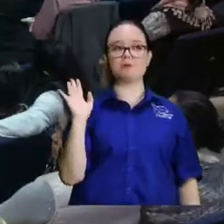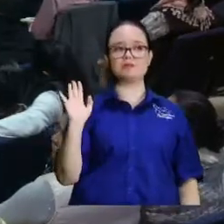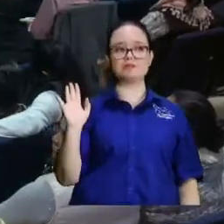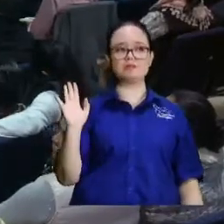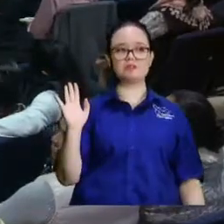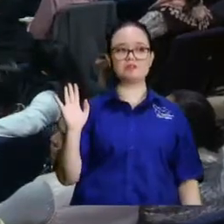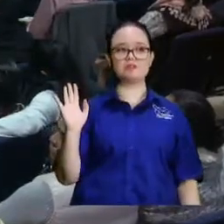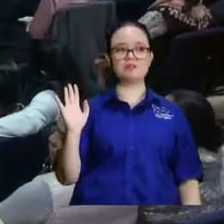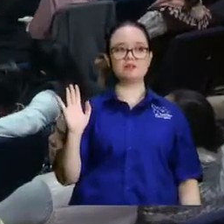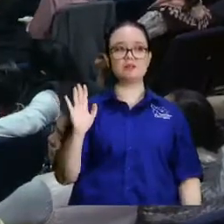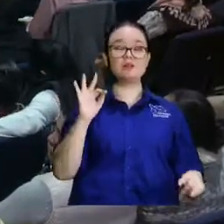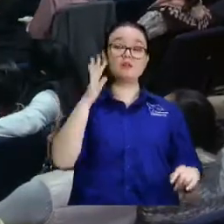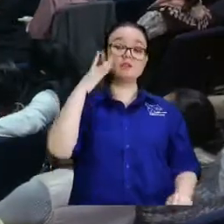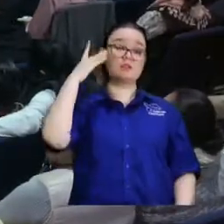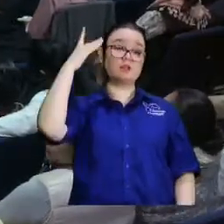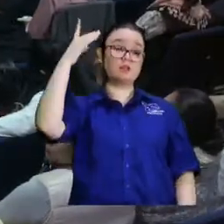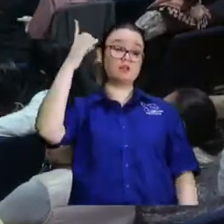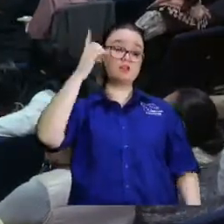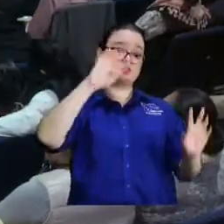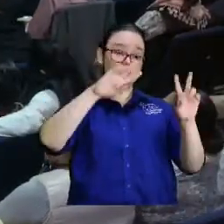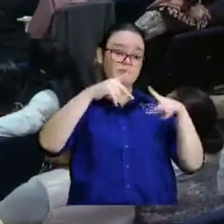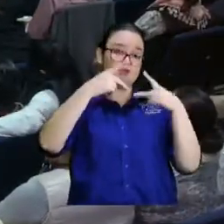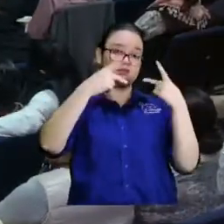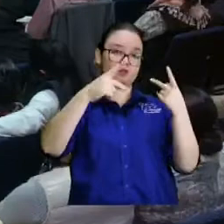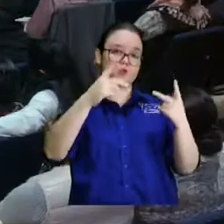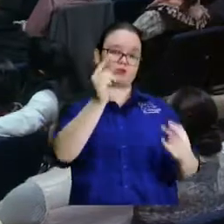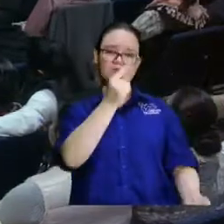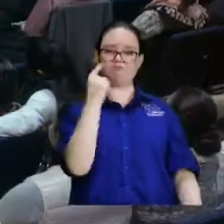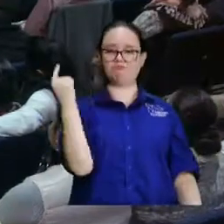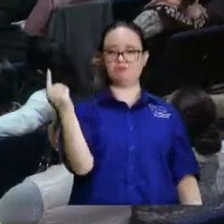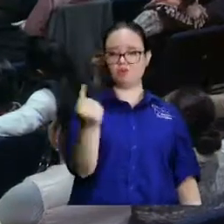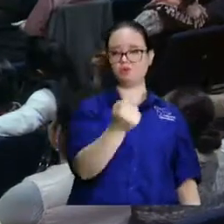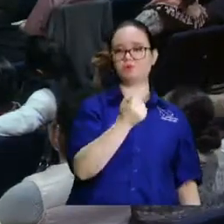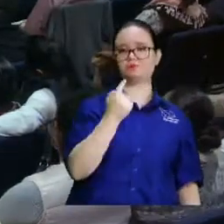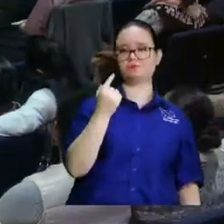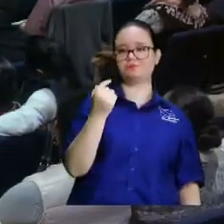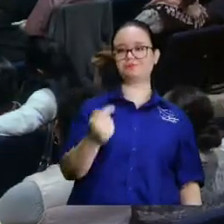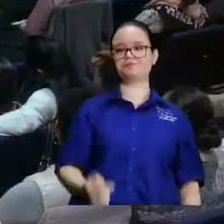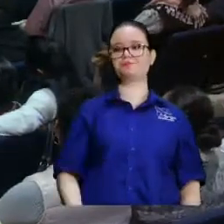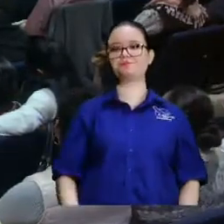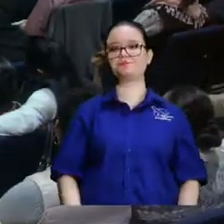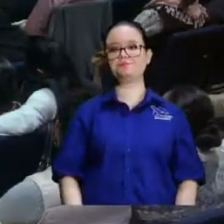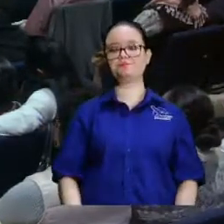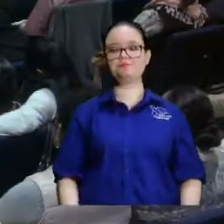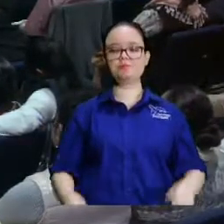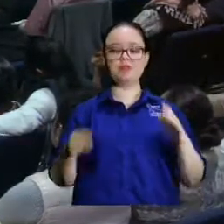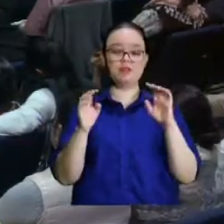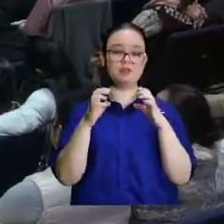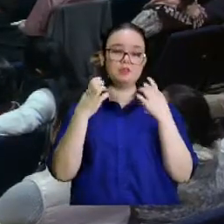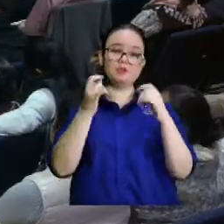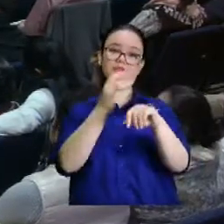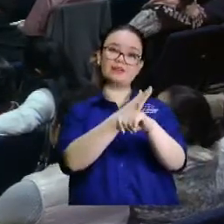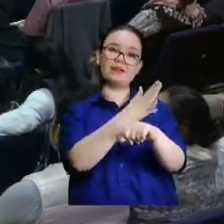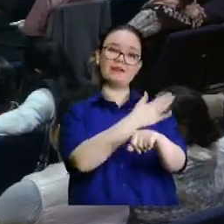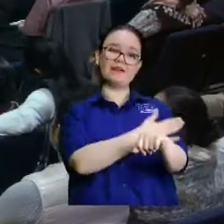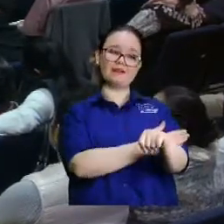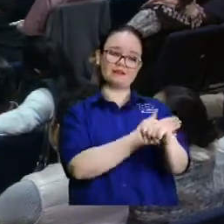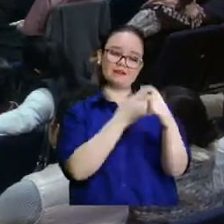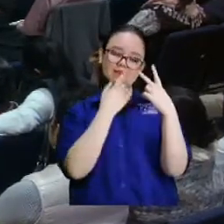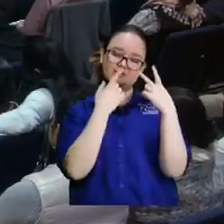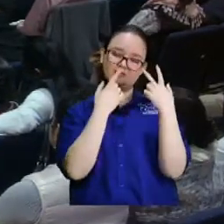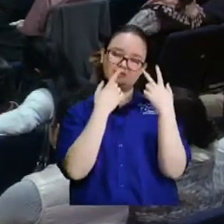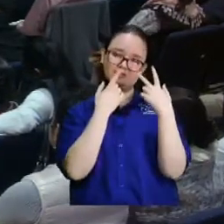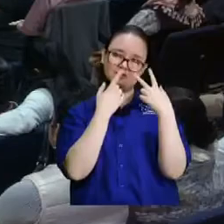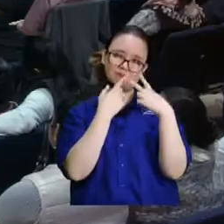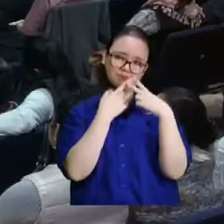promesa, va a ser restaurado todo. Ok. Entonces, pero antes de dar esa promesa, hace